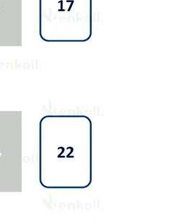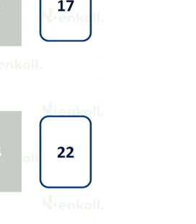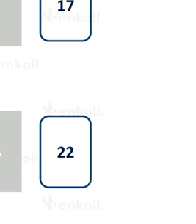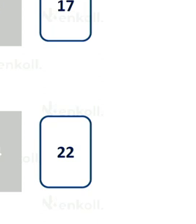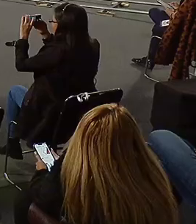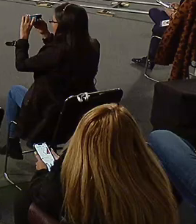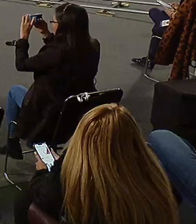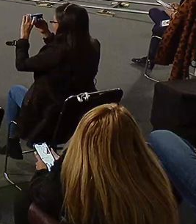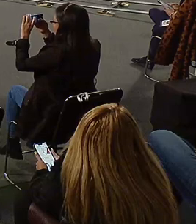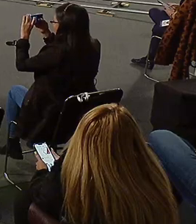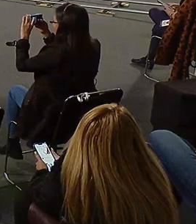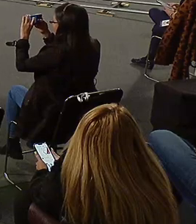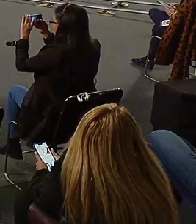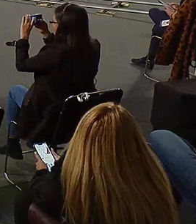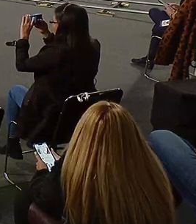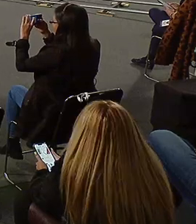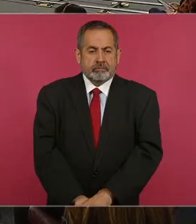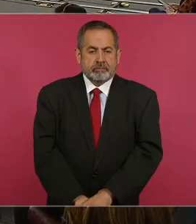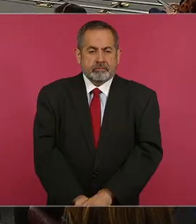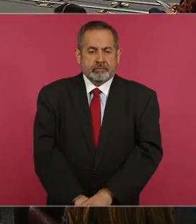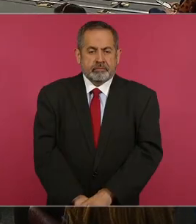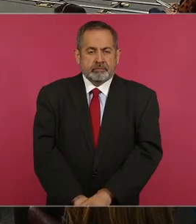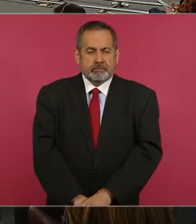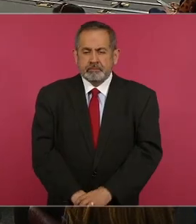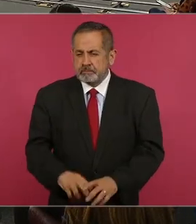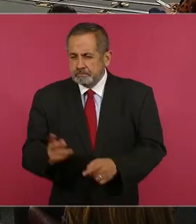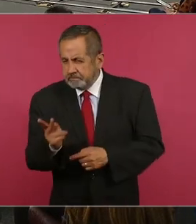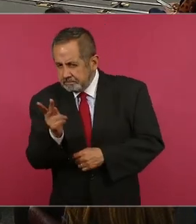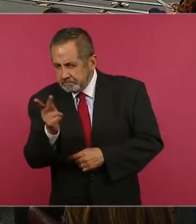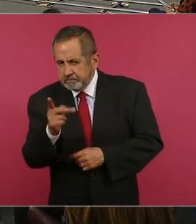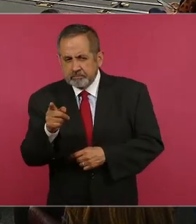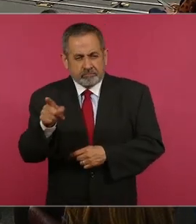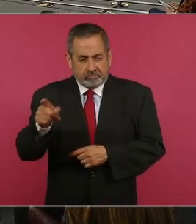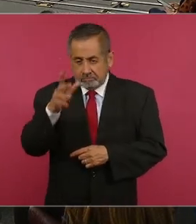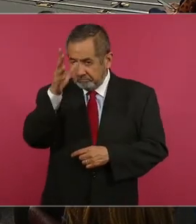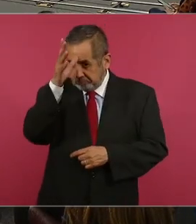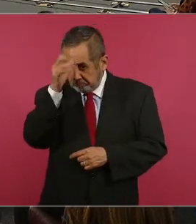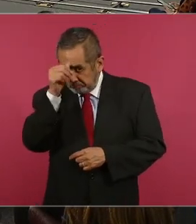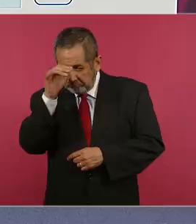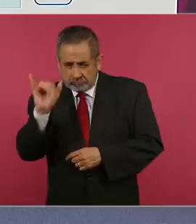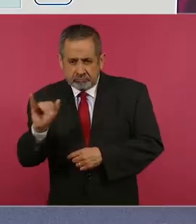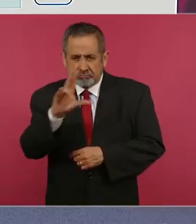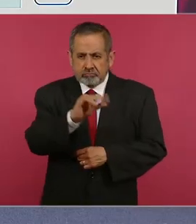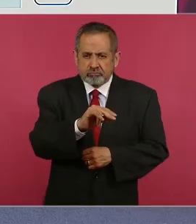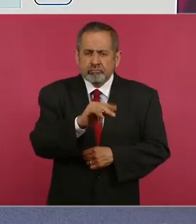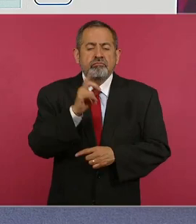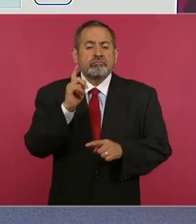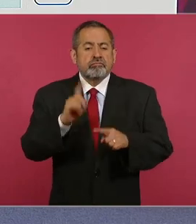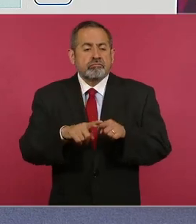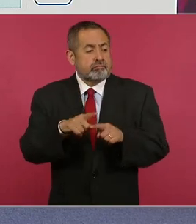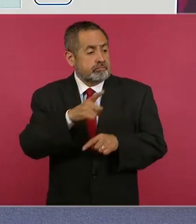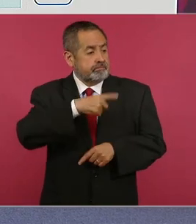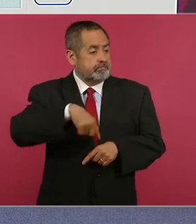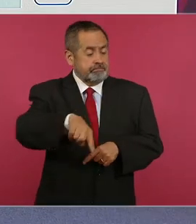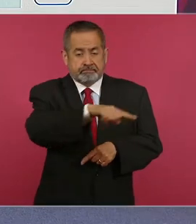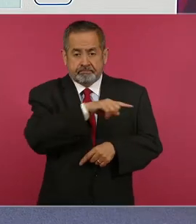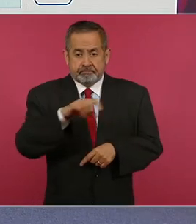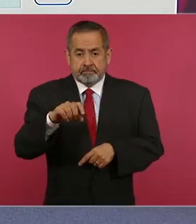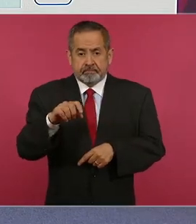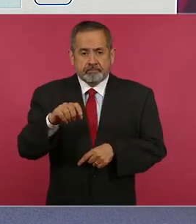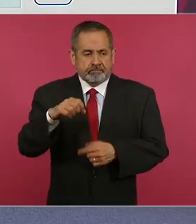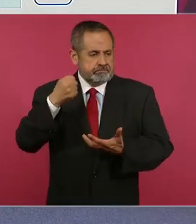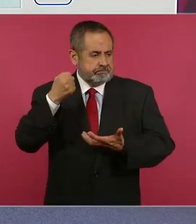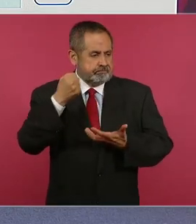¿Qué tan de acuerdo o de acuerdo está con la reducción? ¿Qué